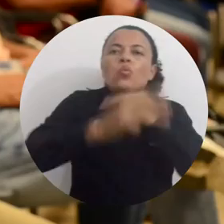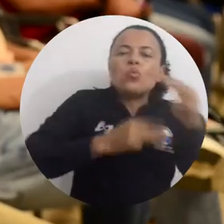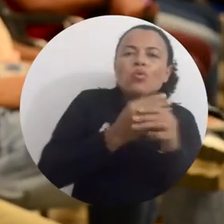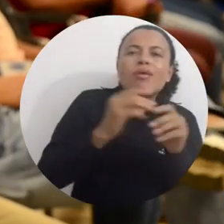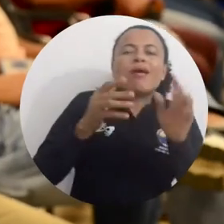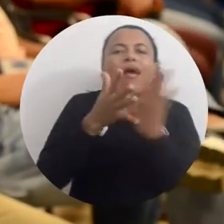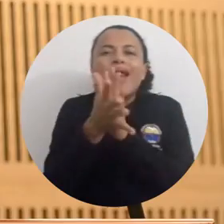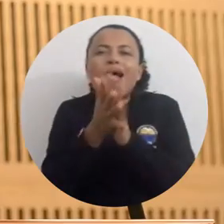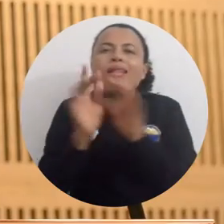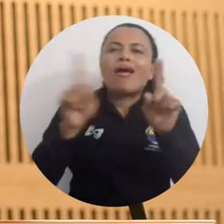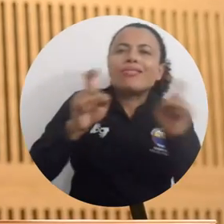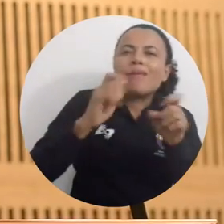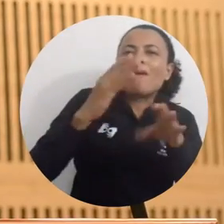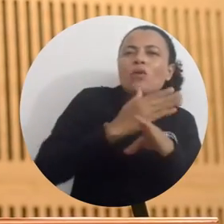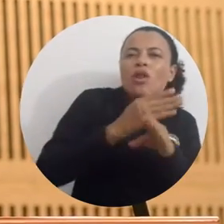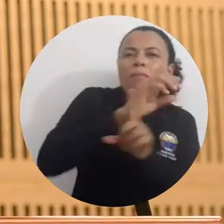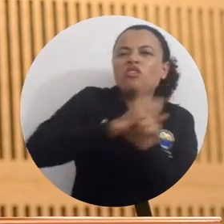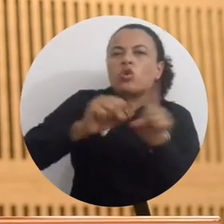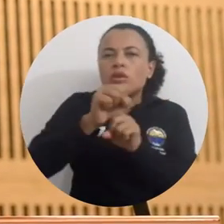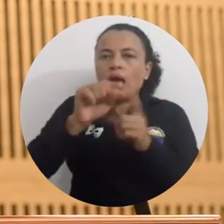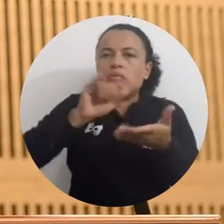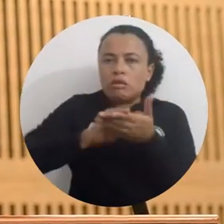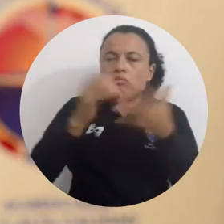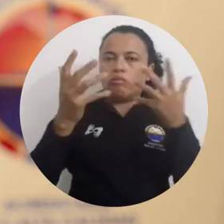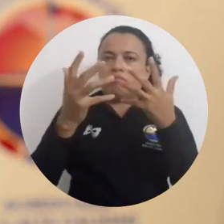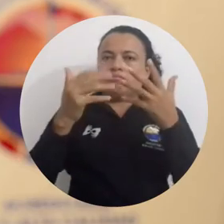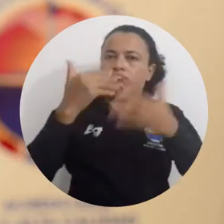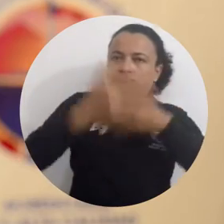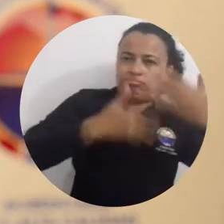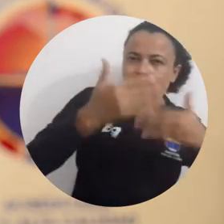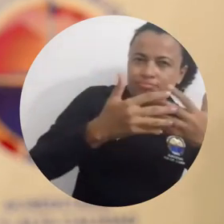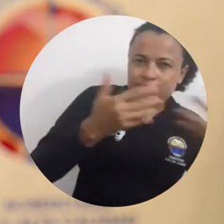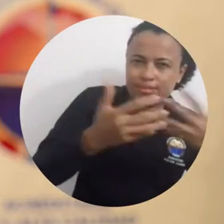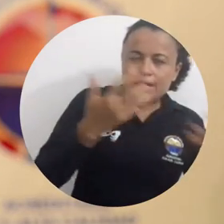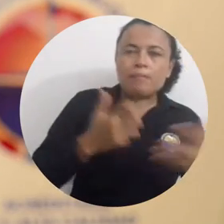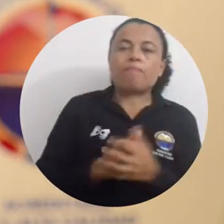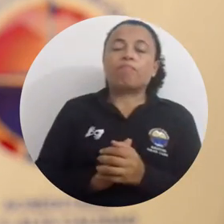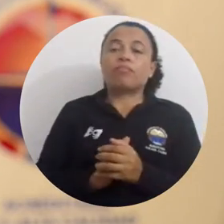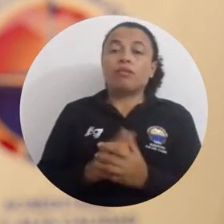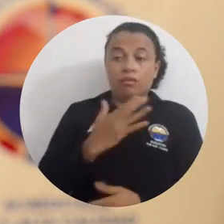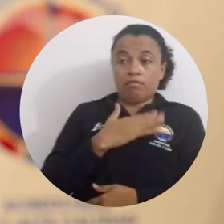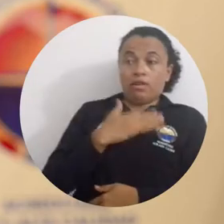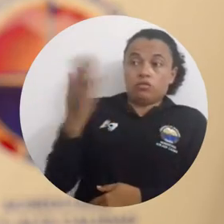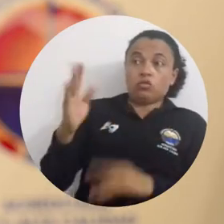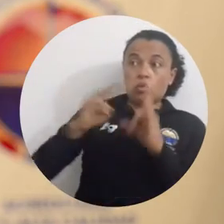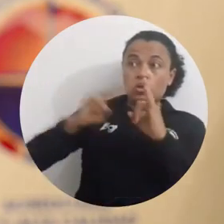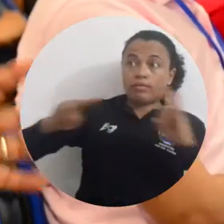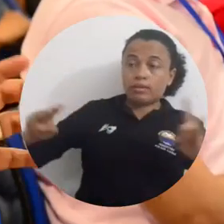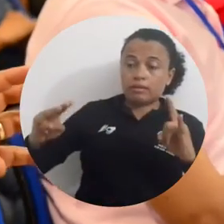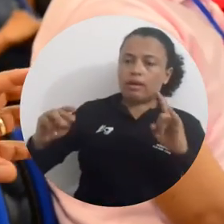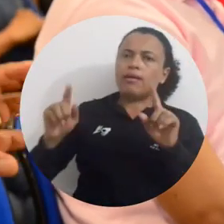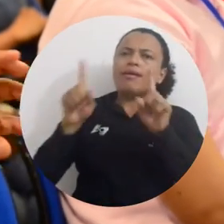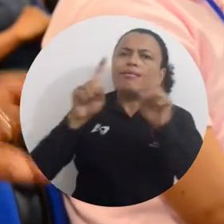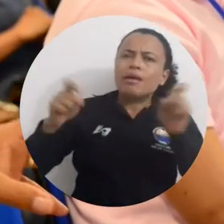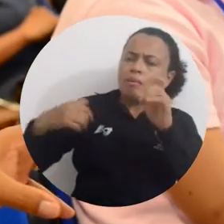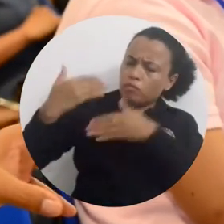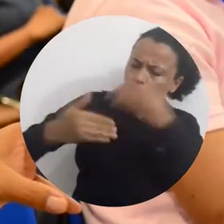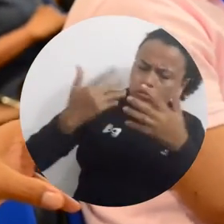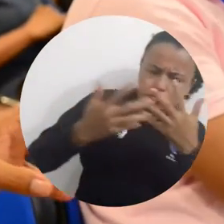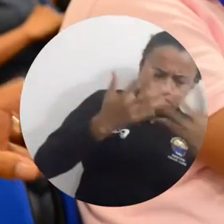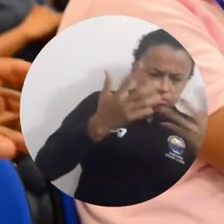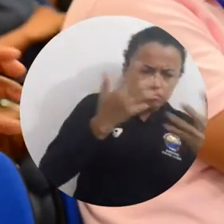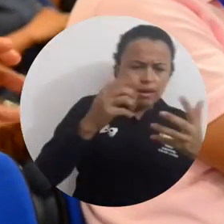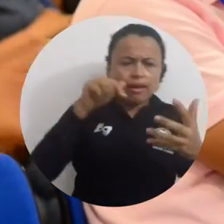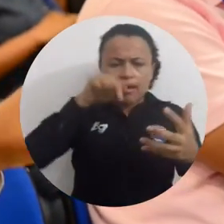diferentes problemáticas de la sociedad desde esta área. Felicito la Universidad de Magdalena por este Congreso porque la dinámica de sistemas